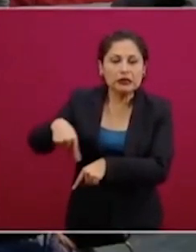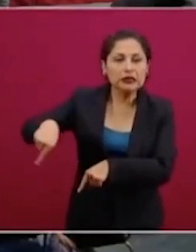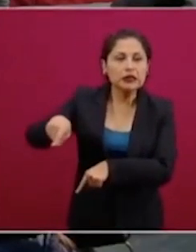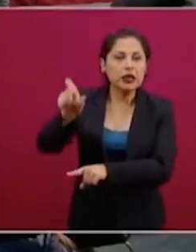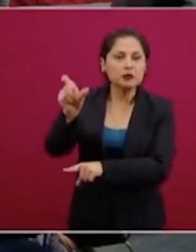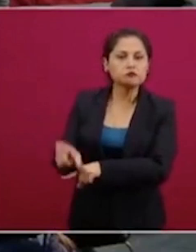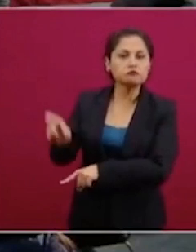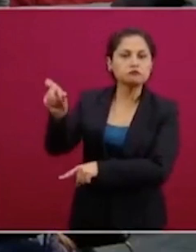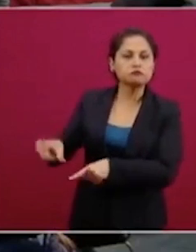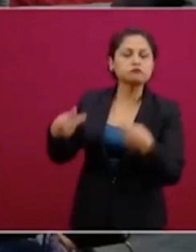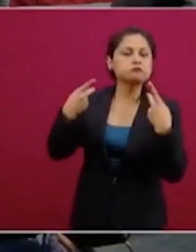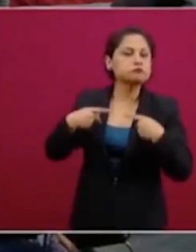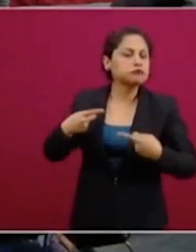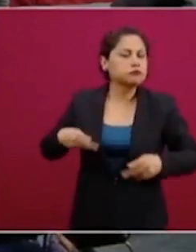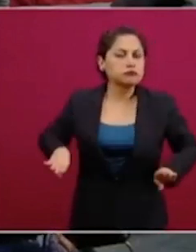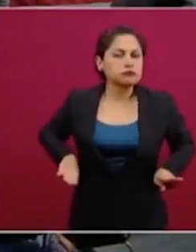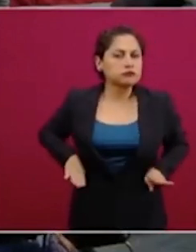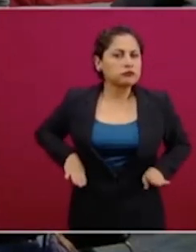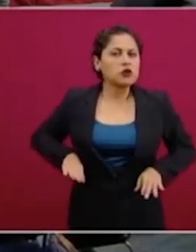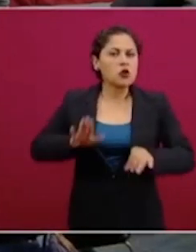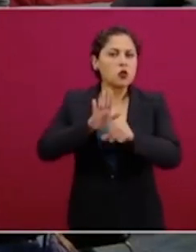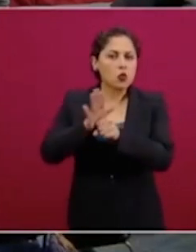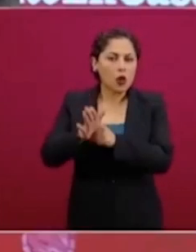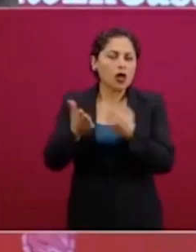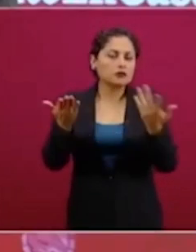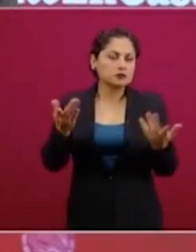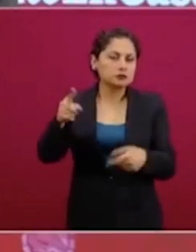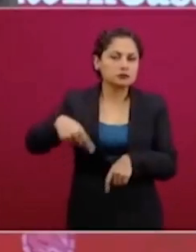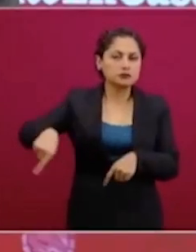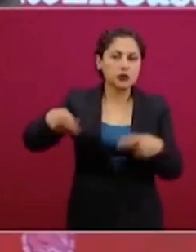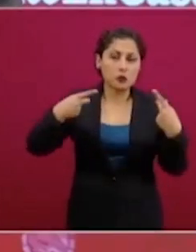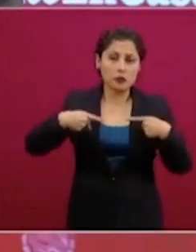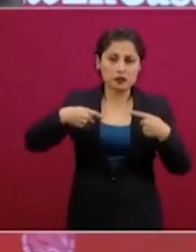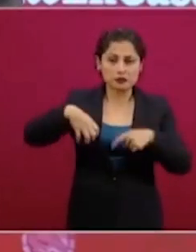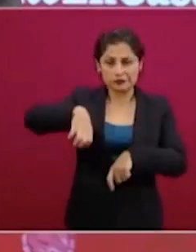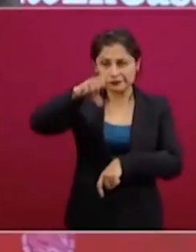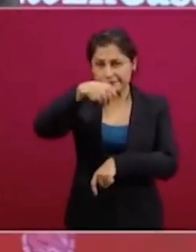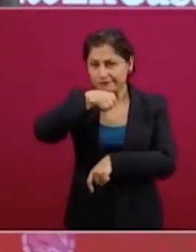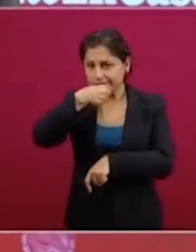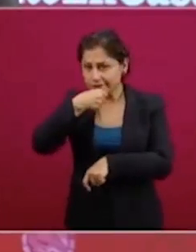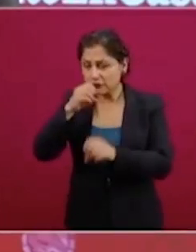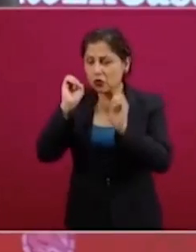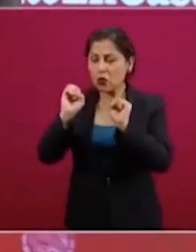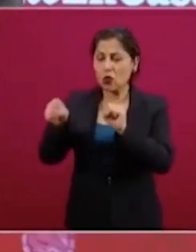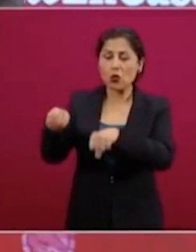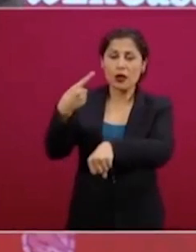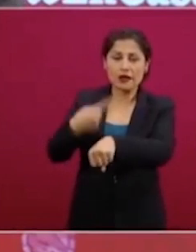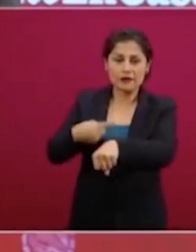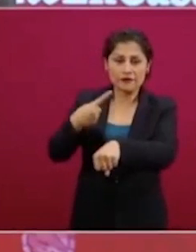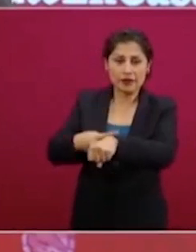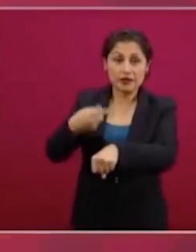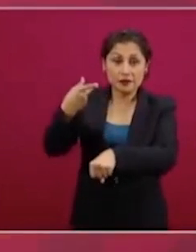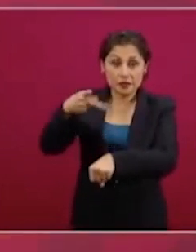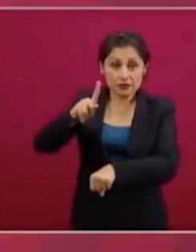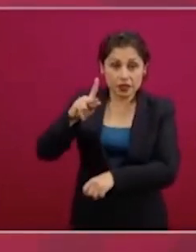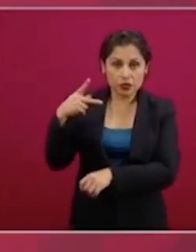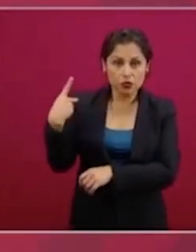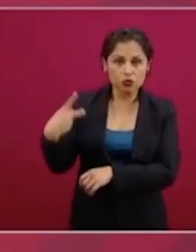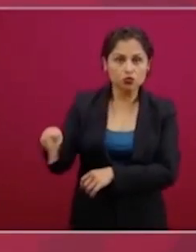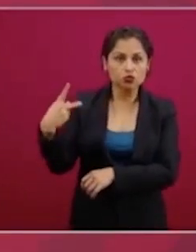enfermas, adultas, mayores, que no cometieron delitos